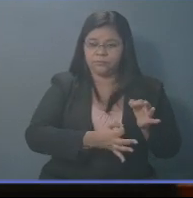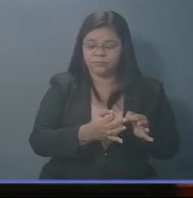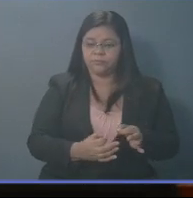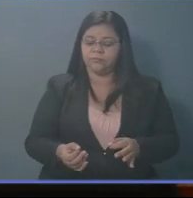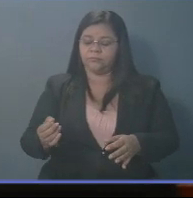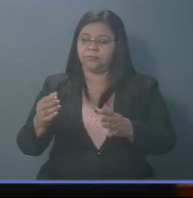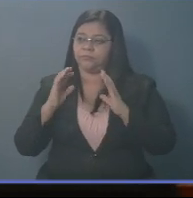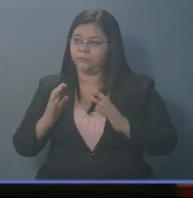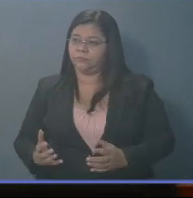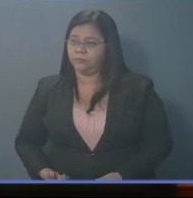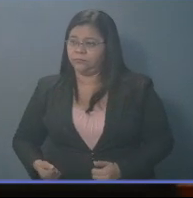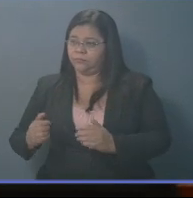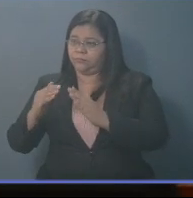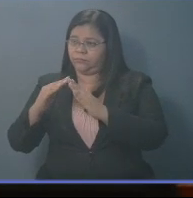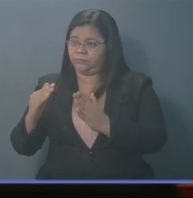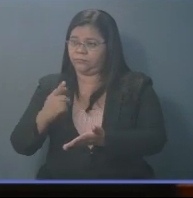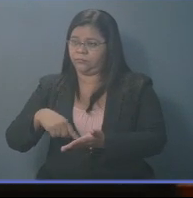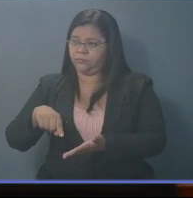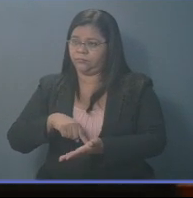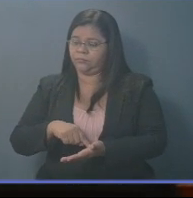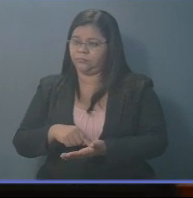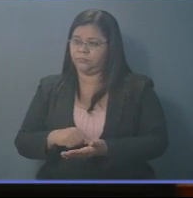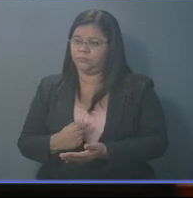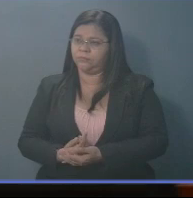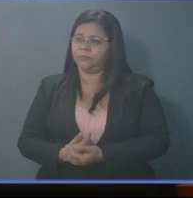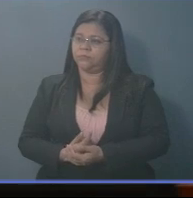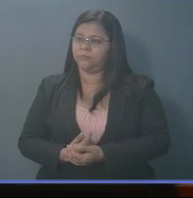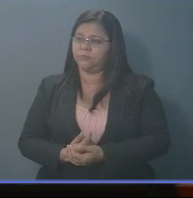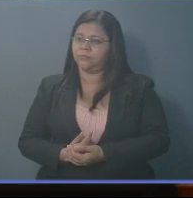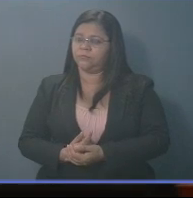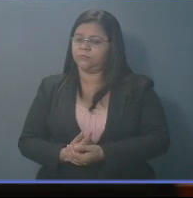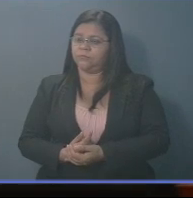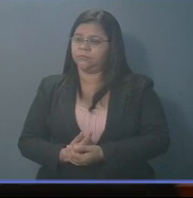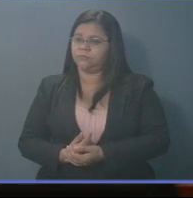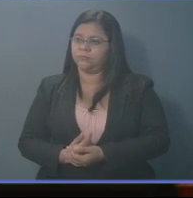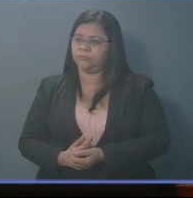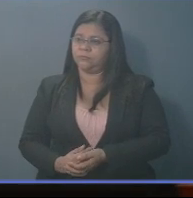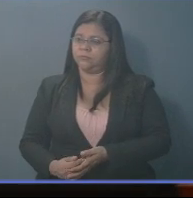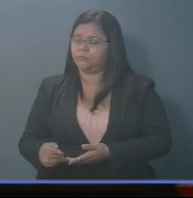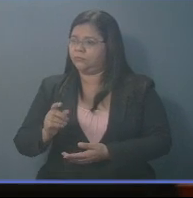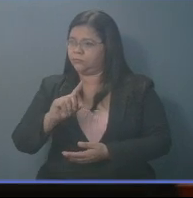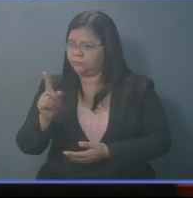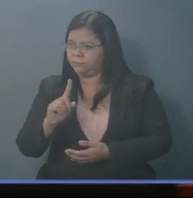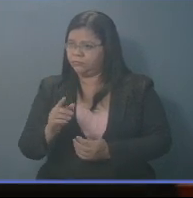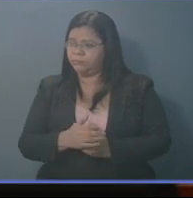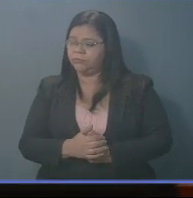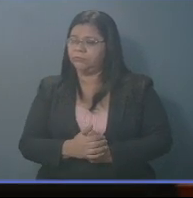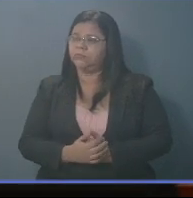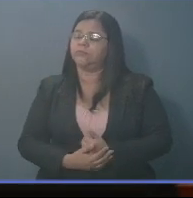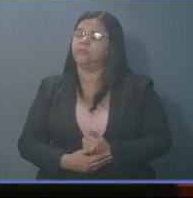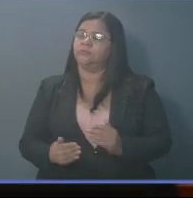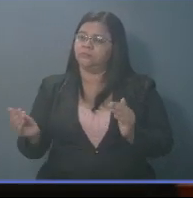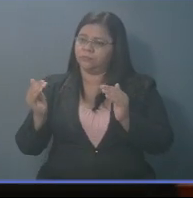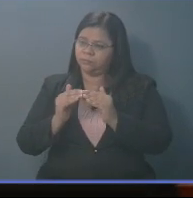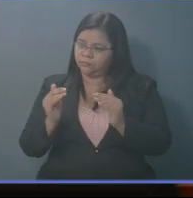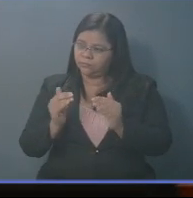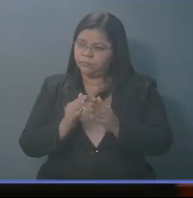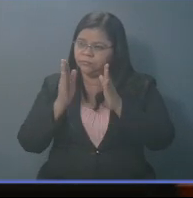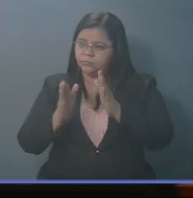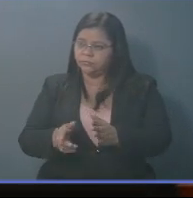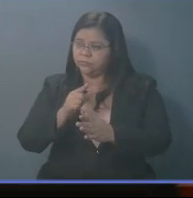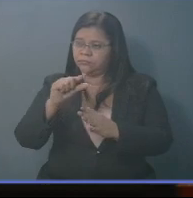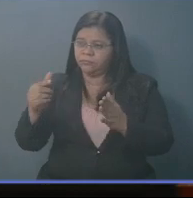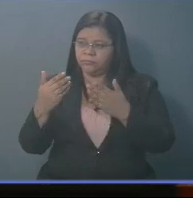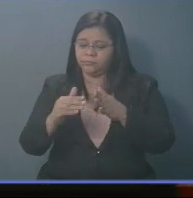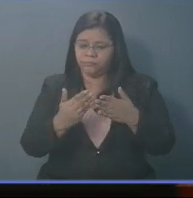el Legislativo? No. Existen otras instituciones,